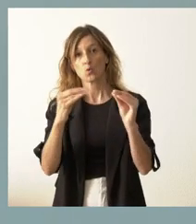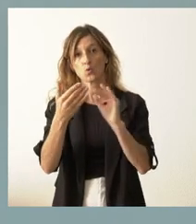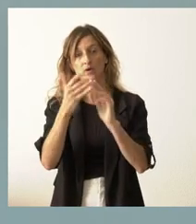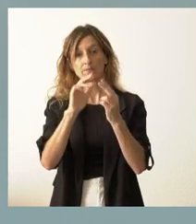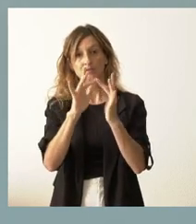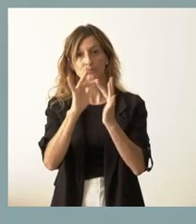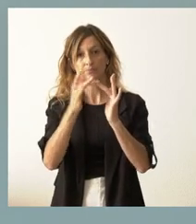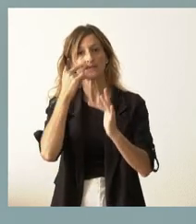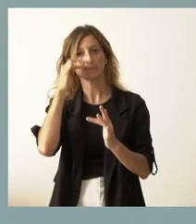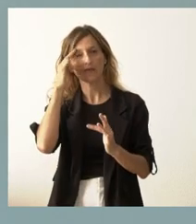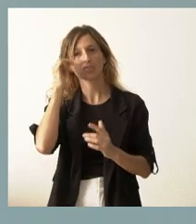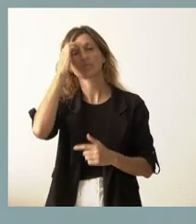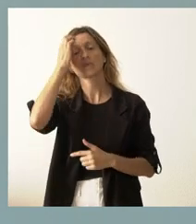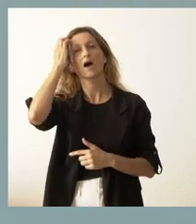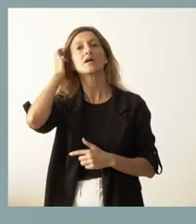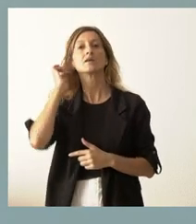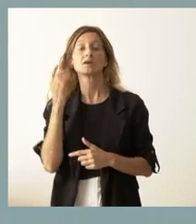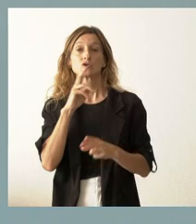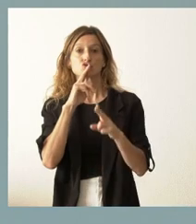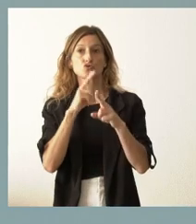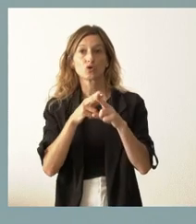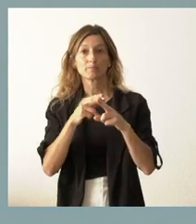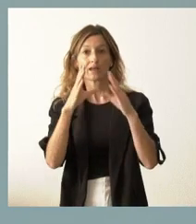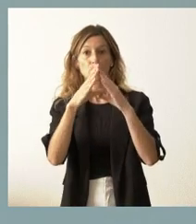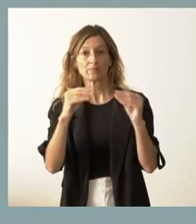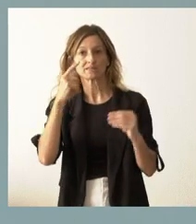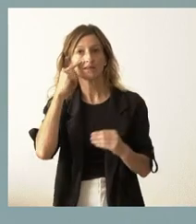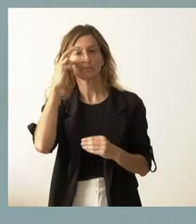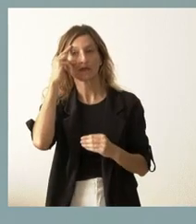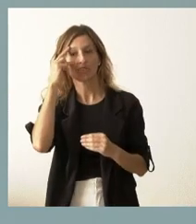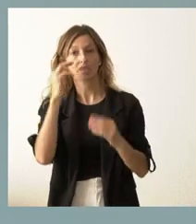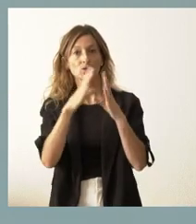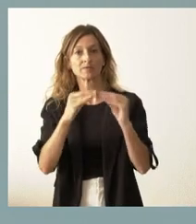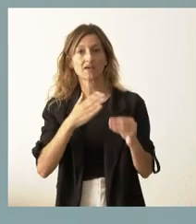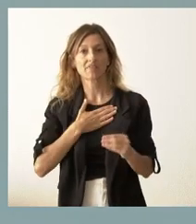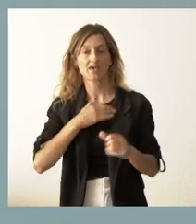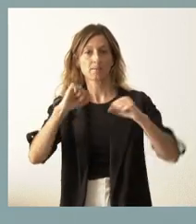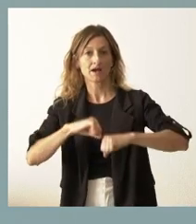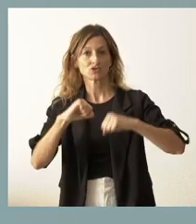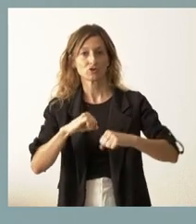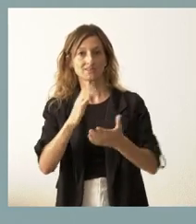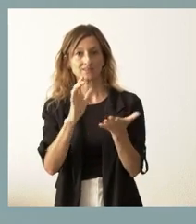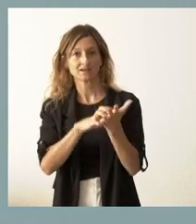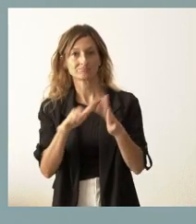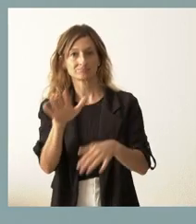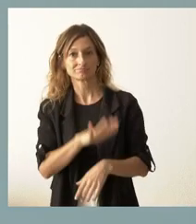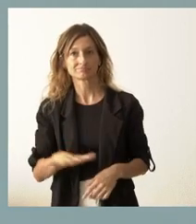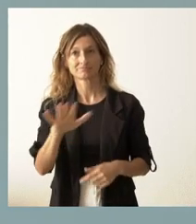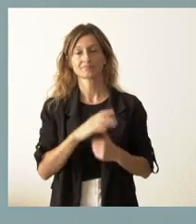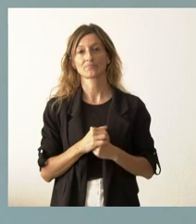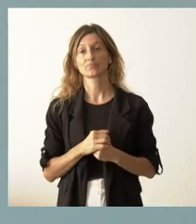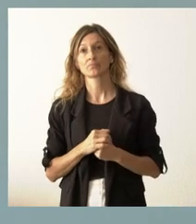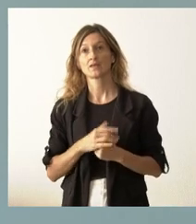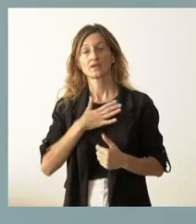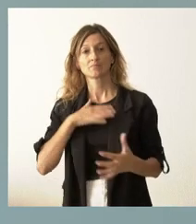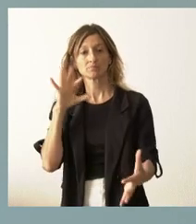experiencia, lo que viene a llamarse la universidad de la experiencia, la universidad de los mayores en nuestra comunidad autónoma y lo que tiene que